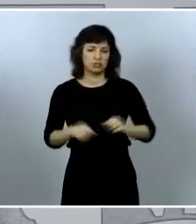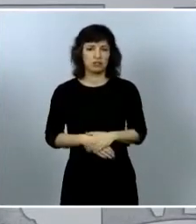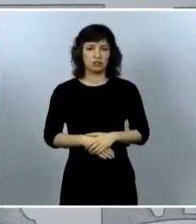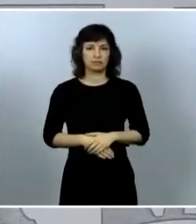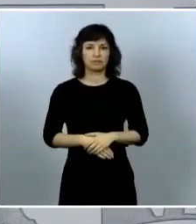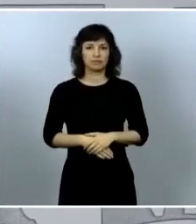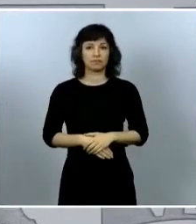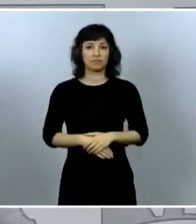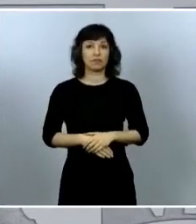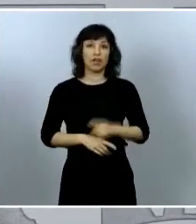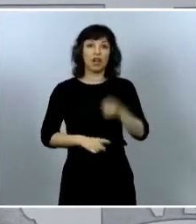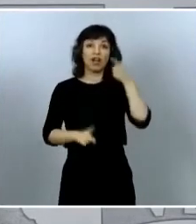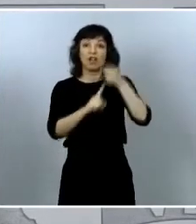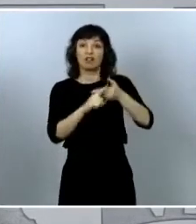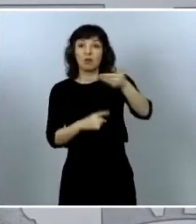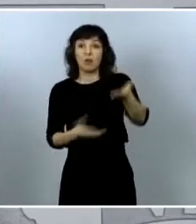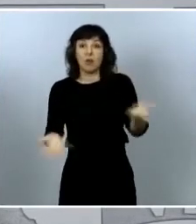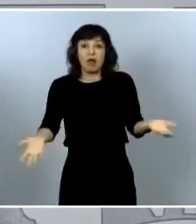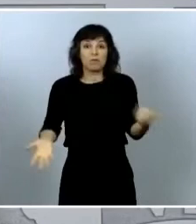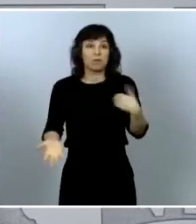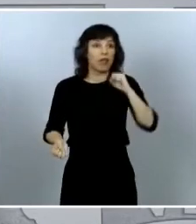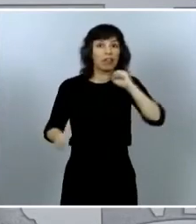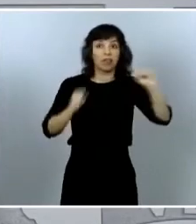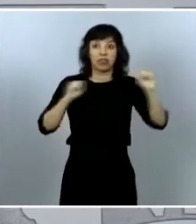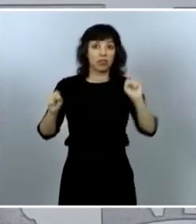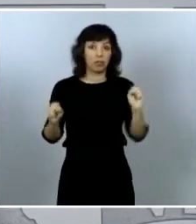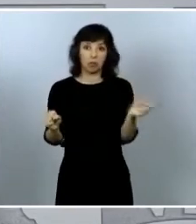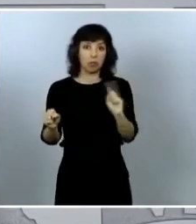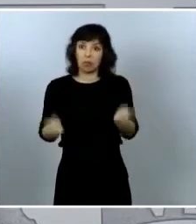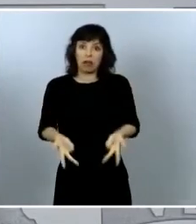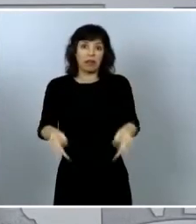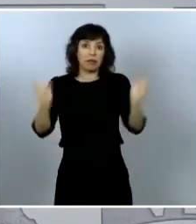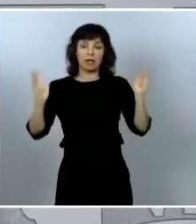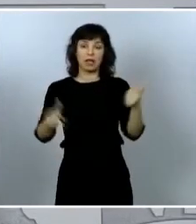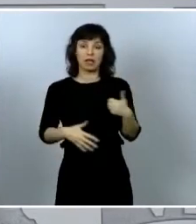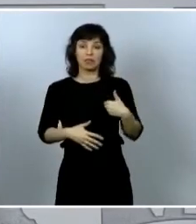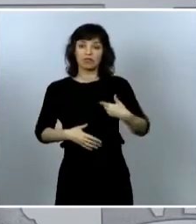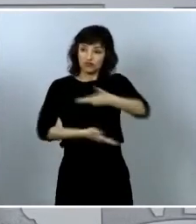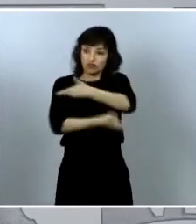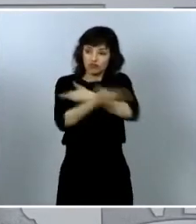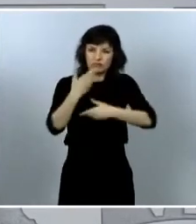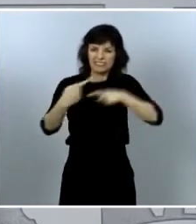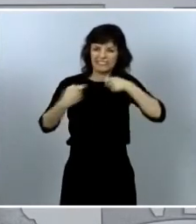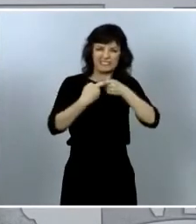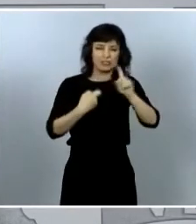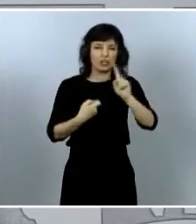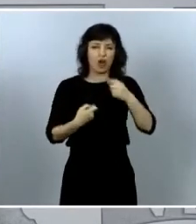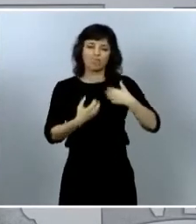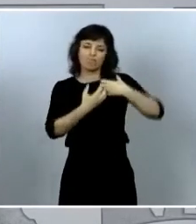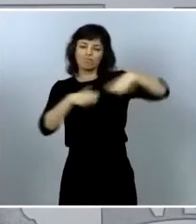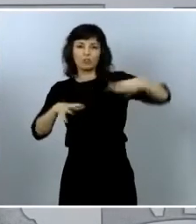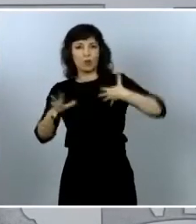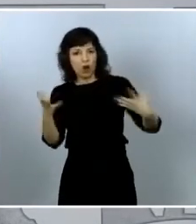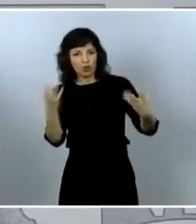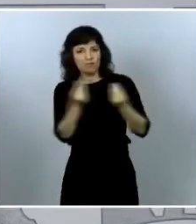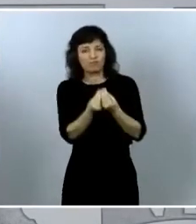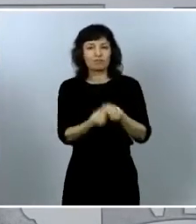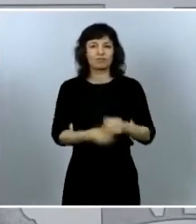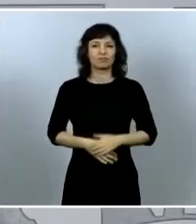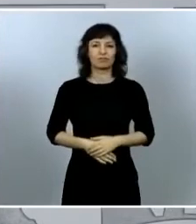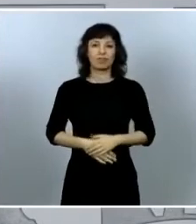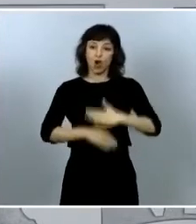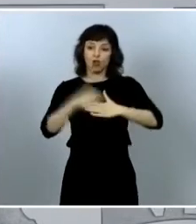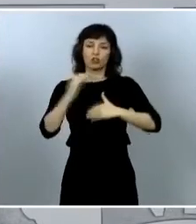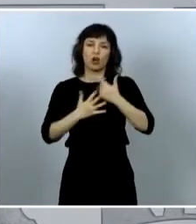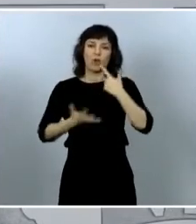podemos elegir podemos elegir cooperar en lugar de confrontar unirnos en lugar de dividirnos usar la palabra para construir en